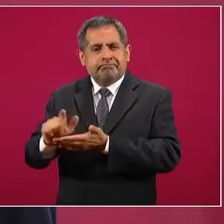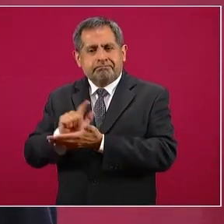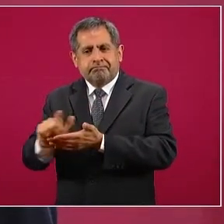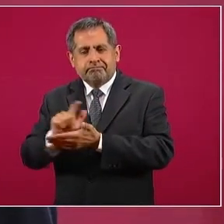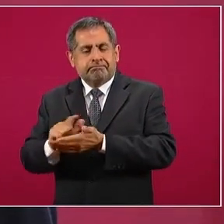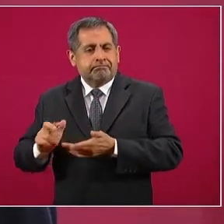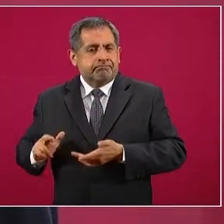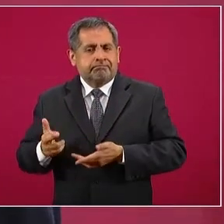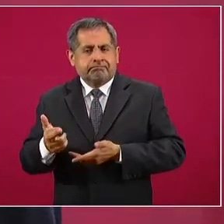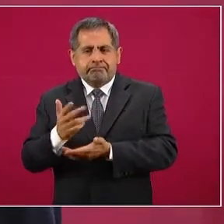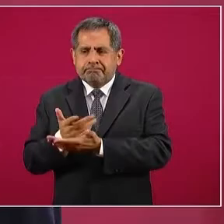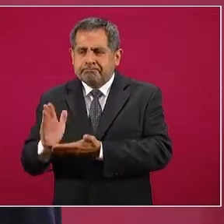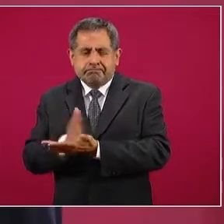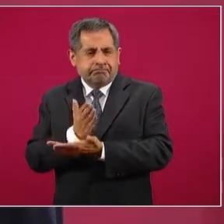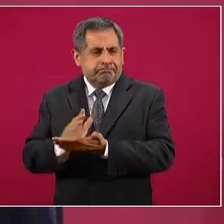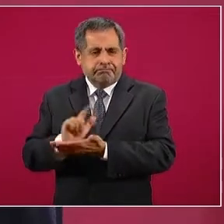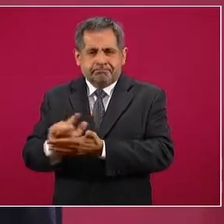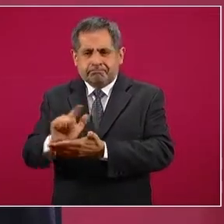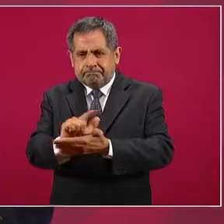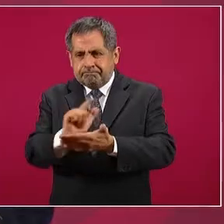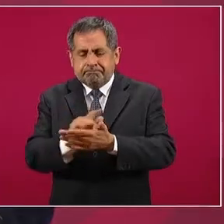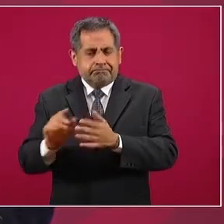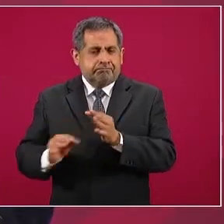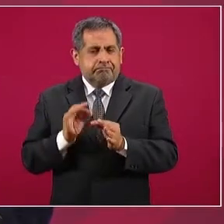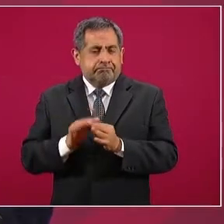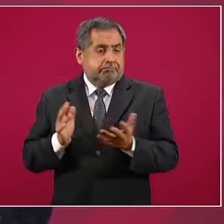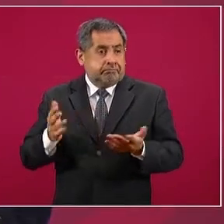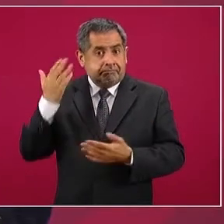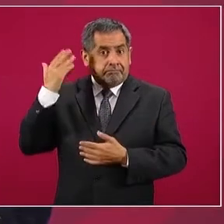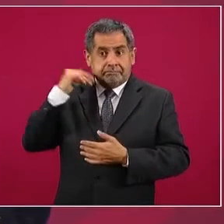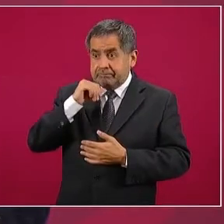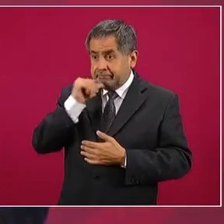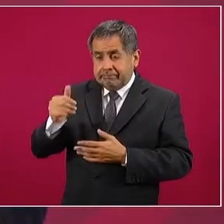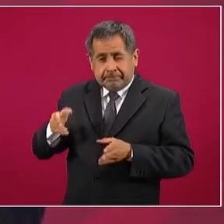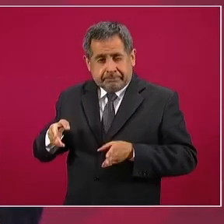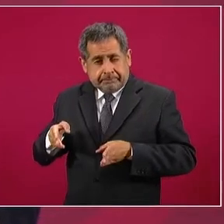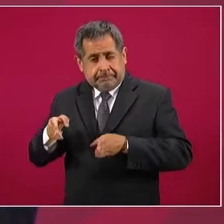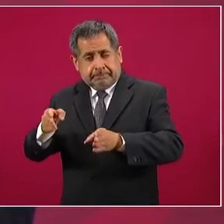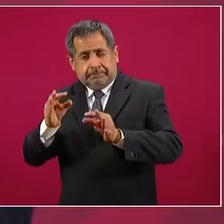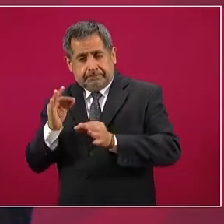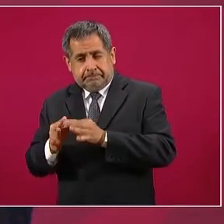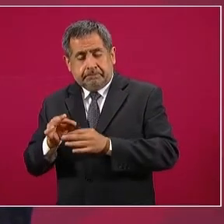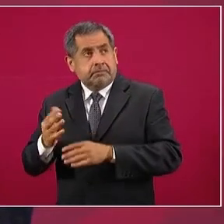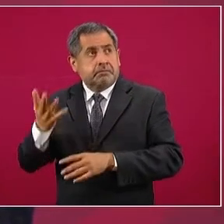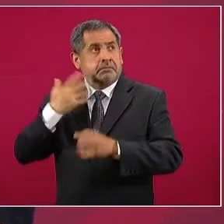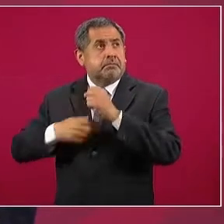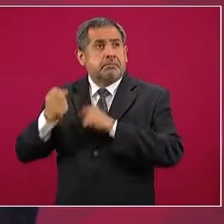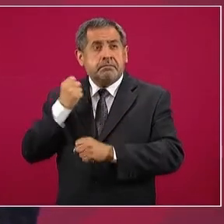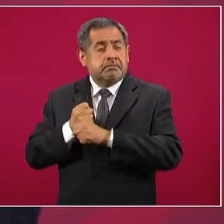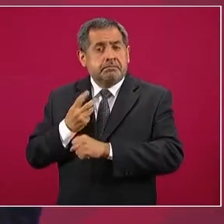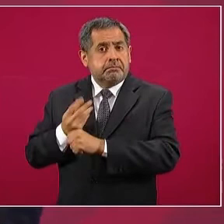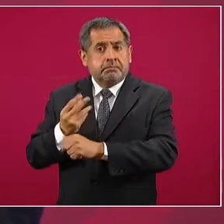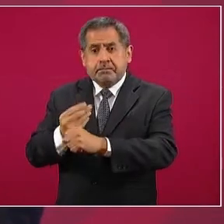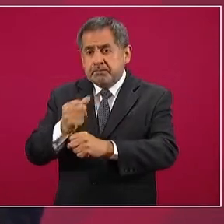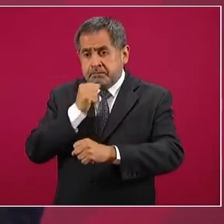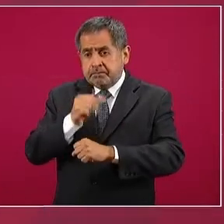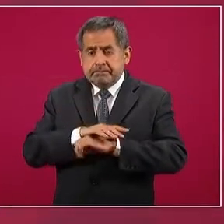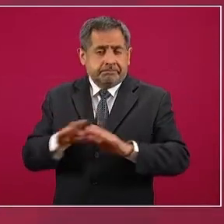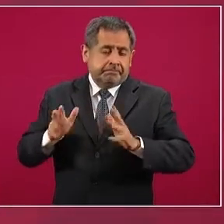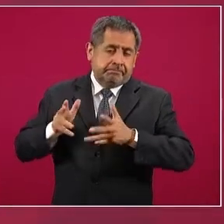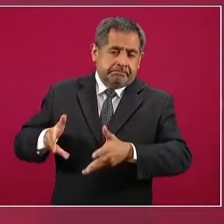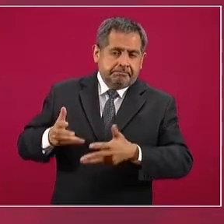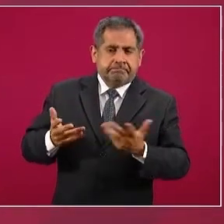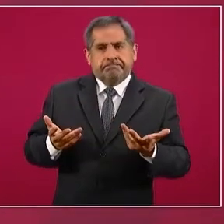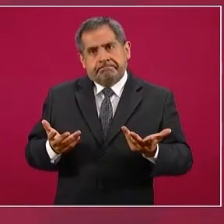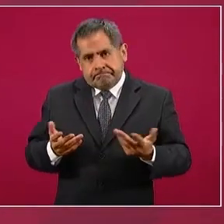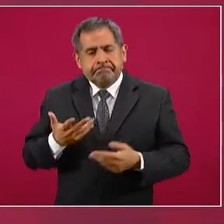que no se ha hecho en décadas. Ya tenemos